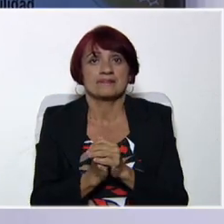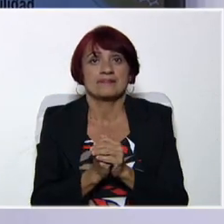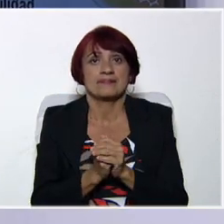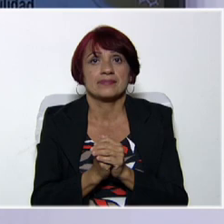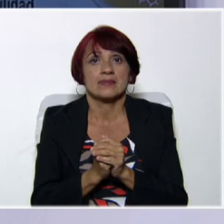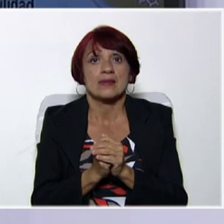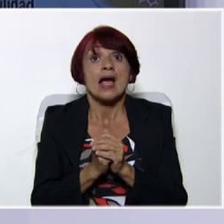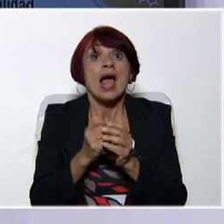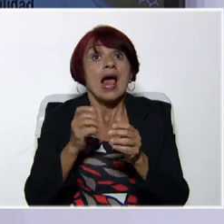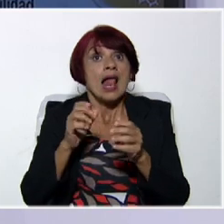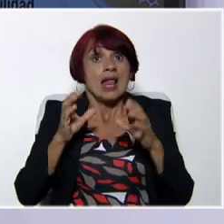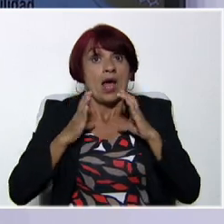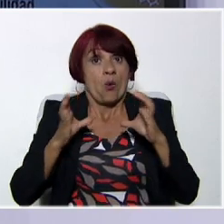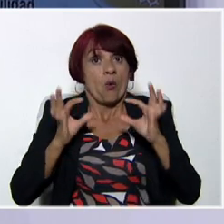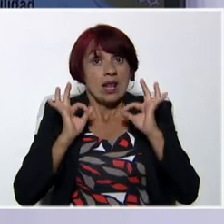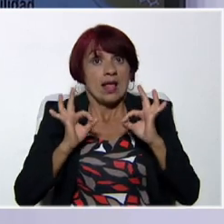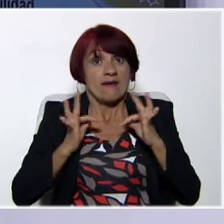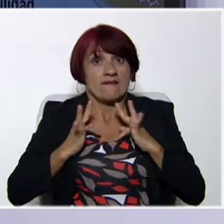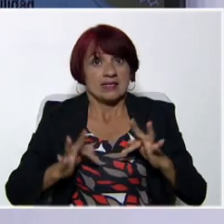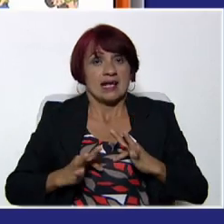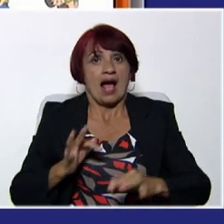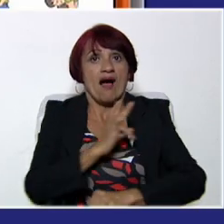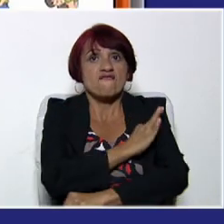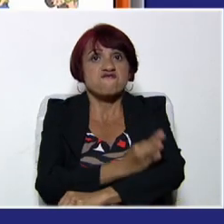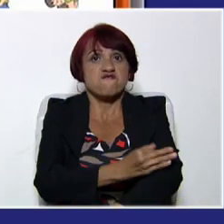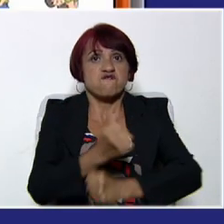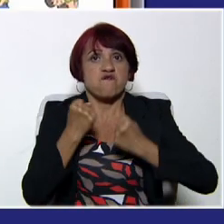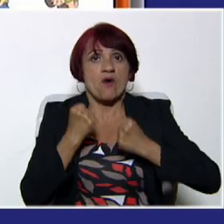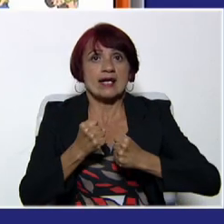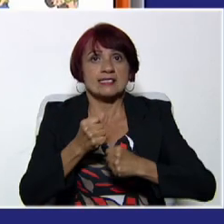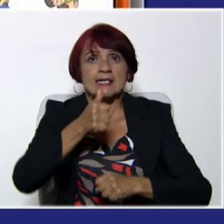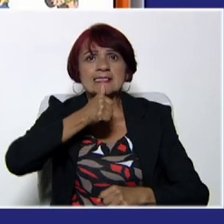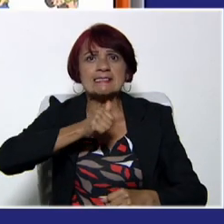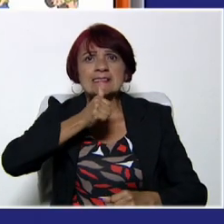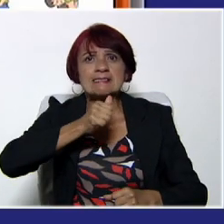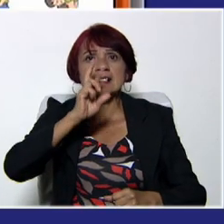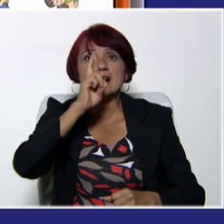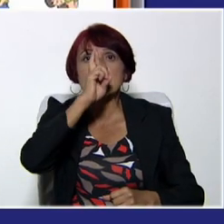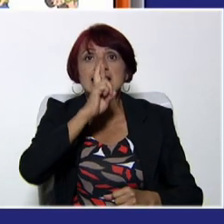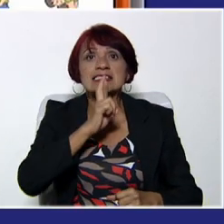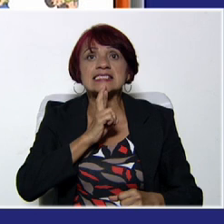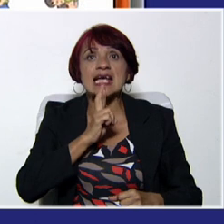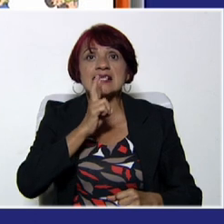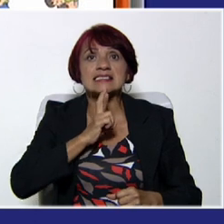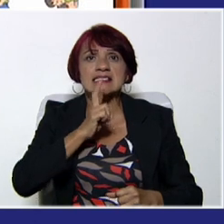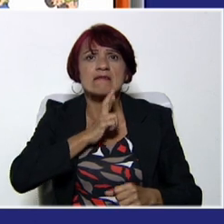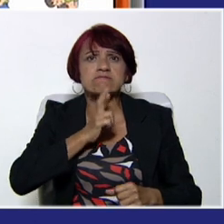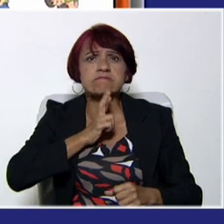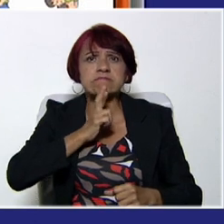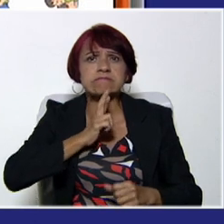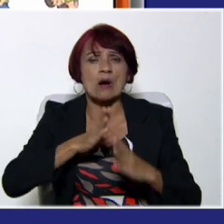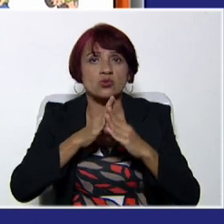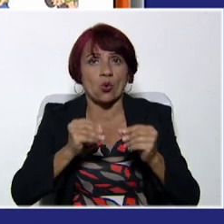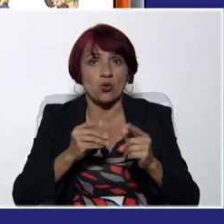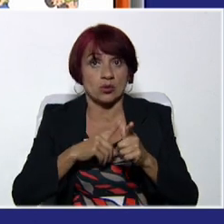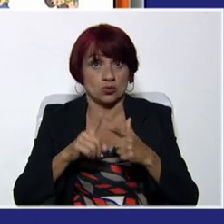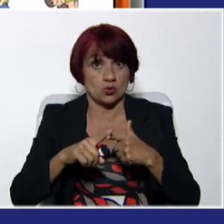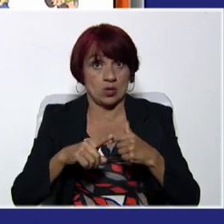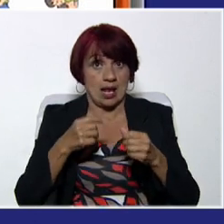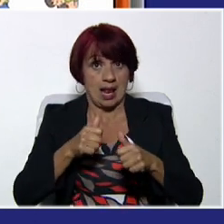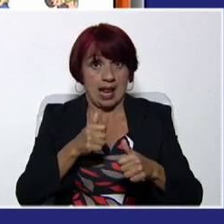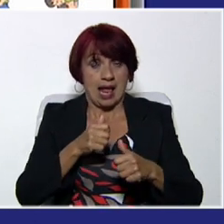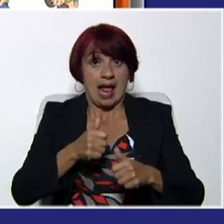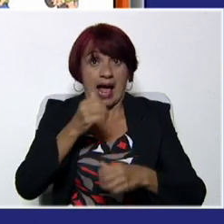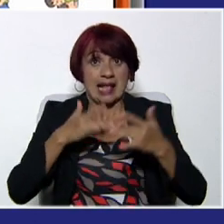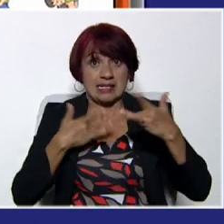Las cualidades físicas son fuerza, resistencia y velocidad. Estas participan de manera indispensable en la